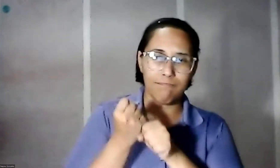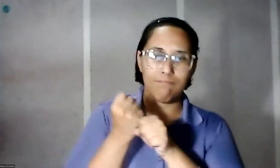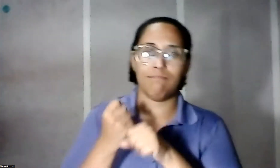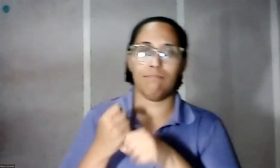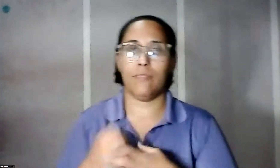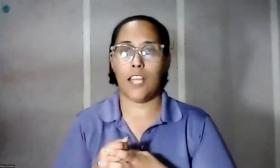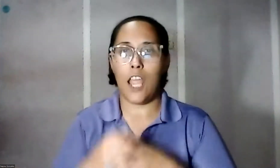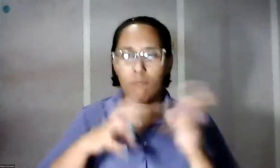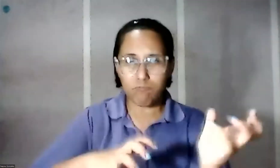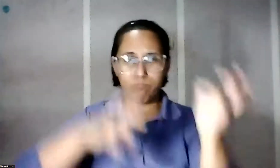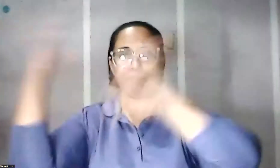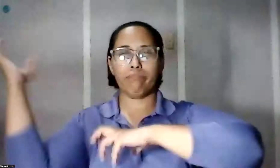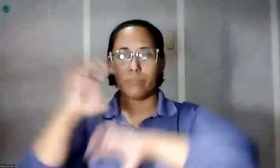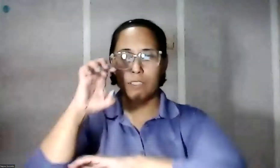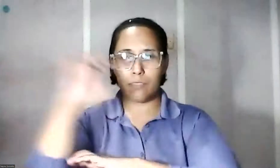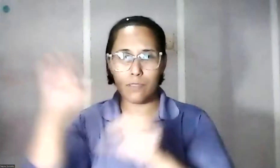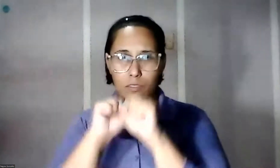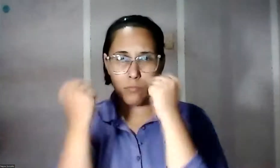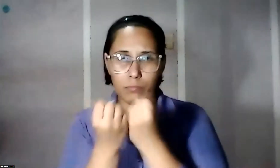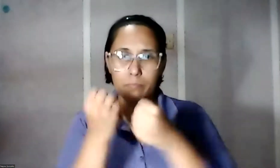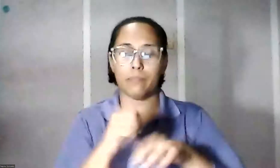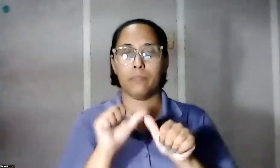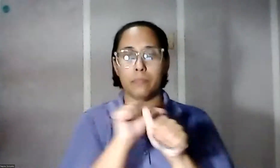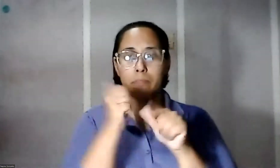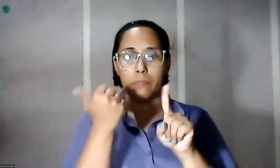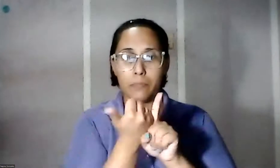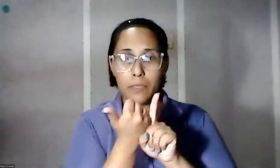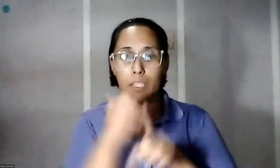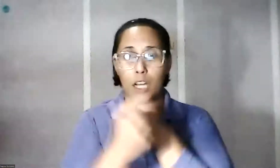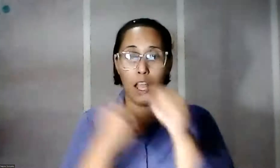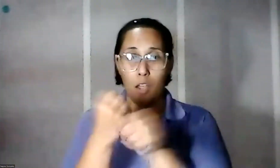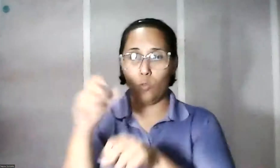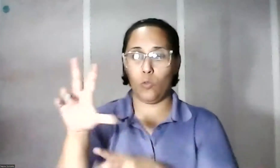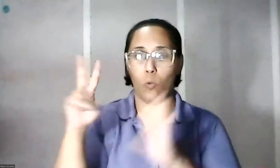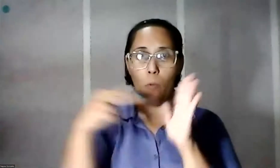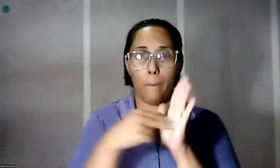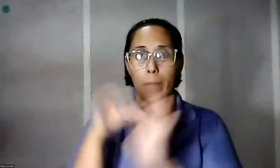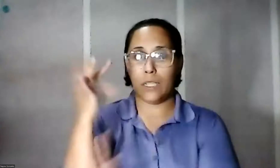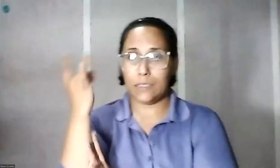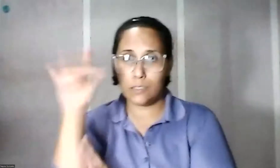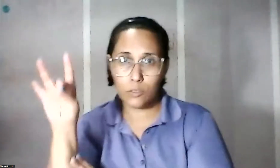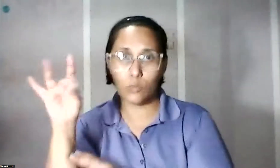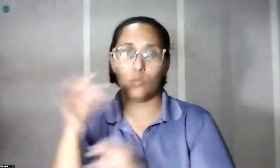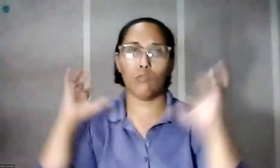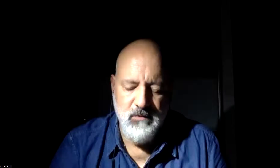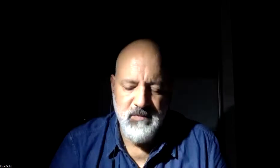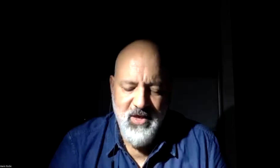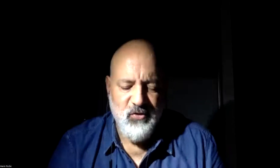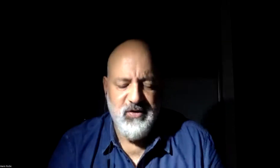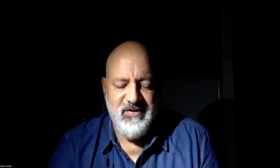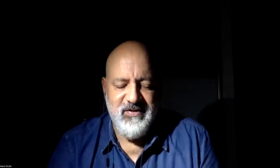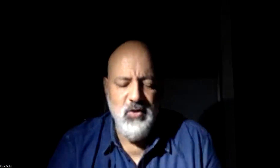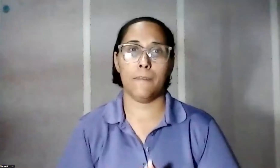una catástrofe socioambiental, en el año 2018 la Asociación de Radiodifusores de Puerto Rico